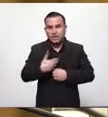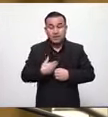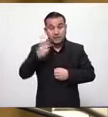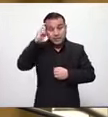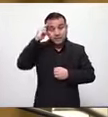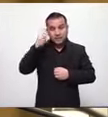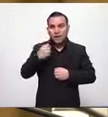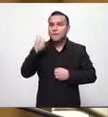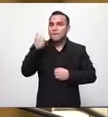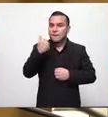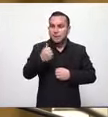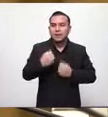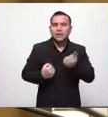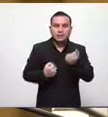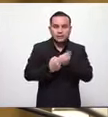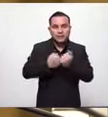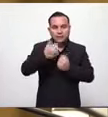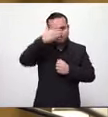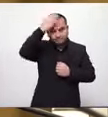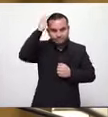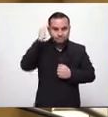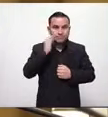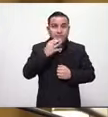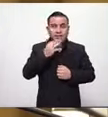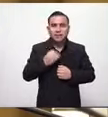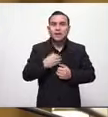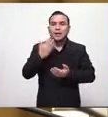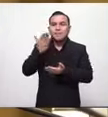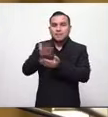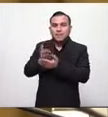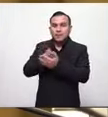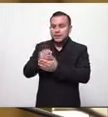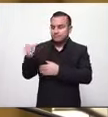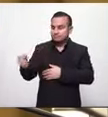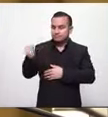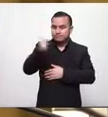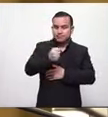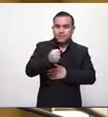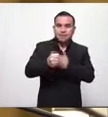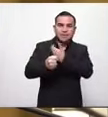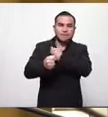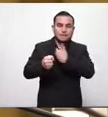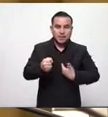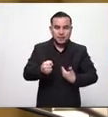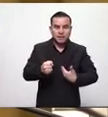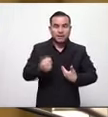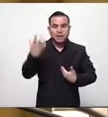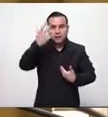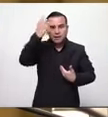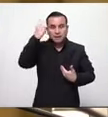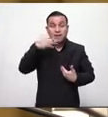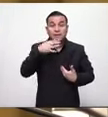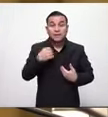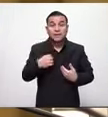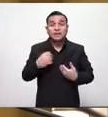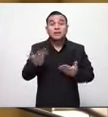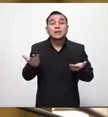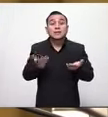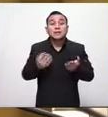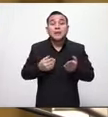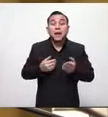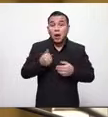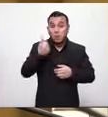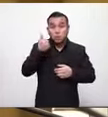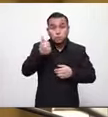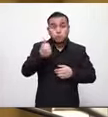sabemos que hicimos una buena apuesta llevando al presidente a Nayib Bukele a la presidencia porque está manejando bien esto